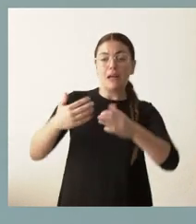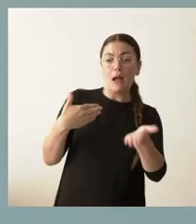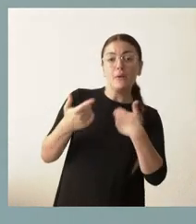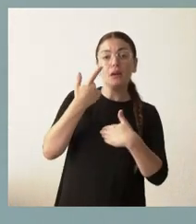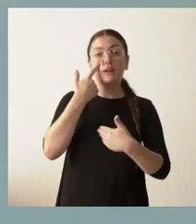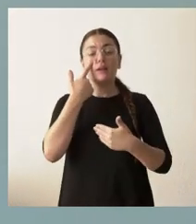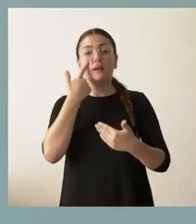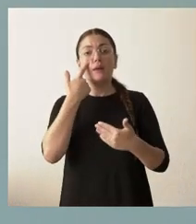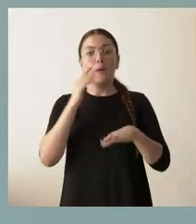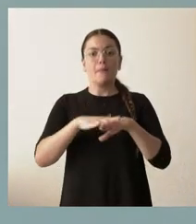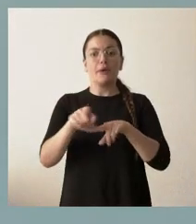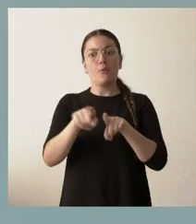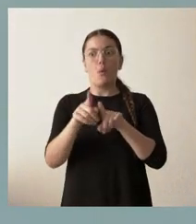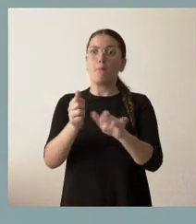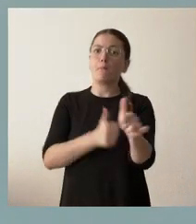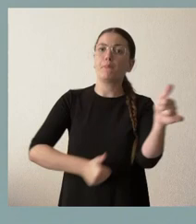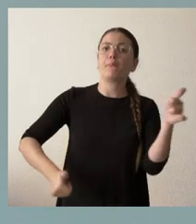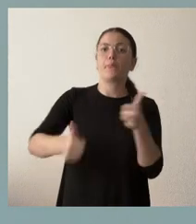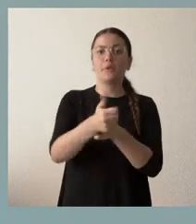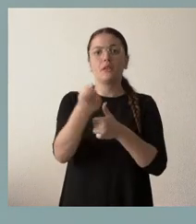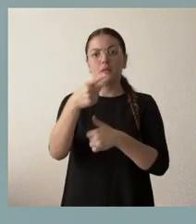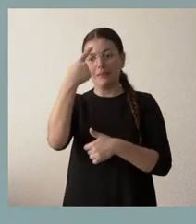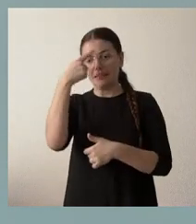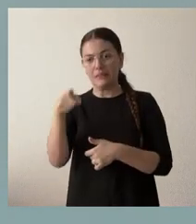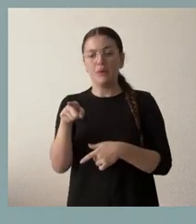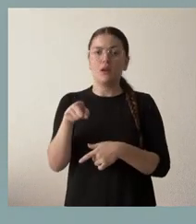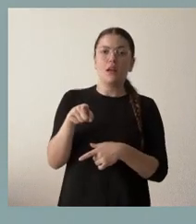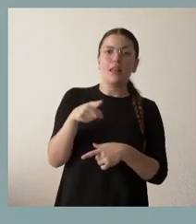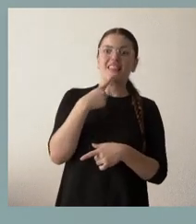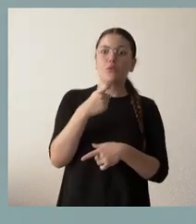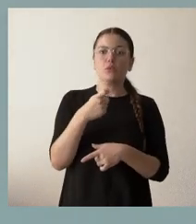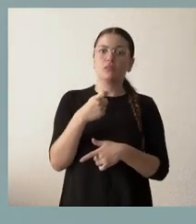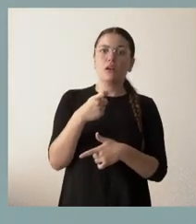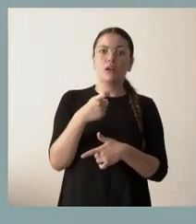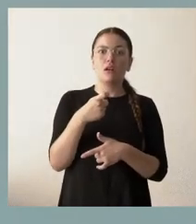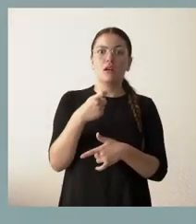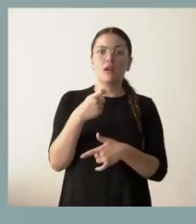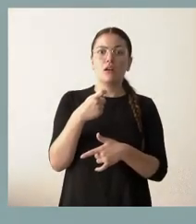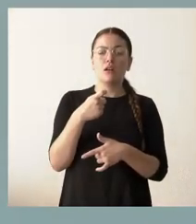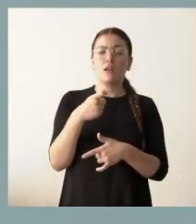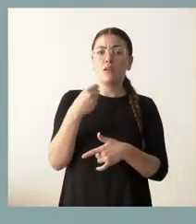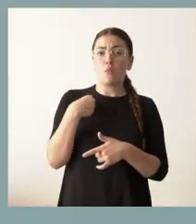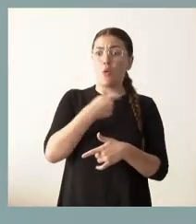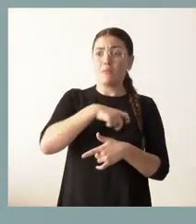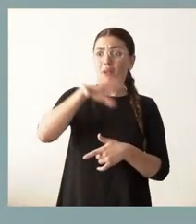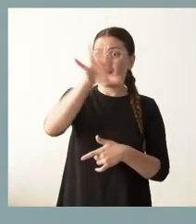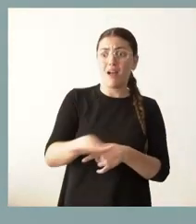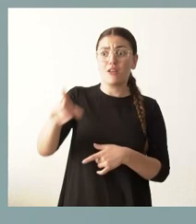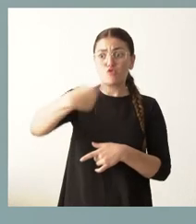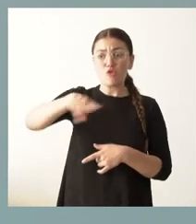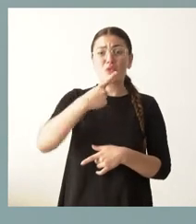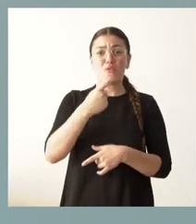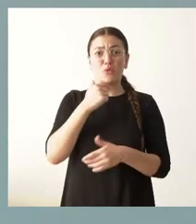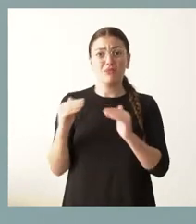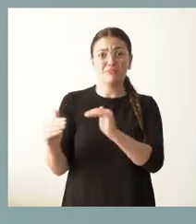otorgue una prioridad y de que sea consciente que esta es una dificultad por la que atraviesa el contexto de España y que sufren